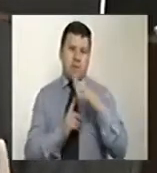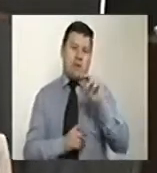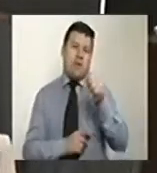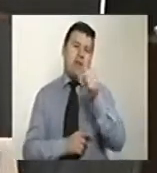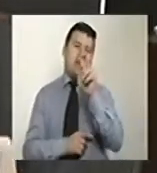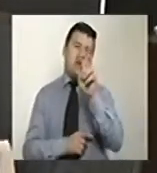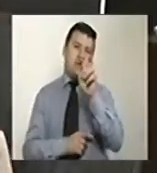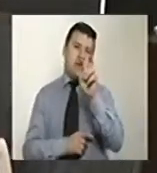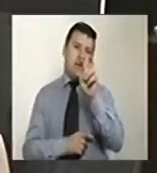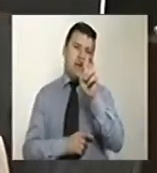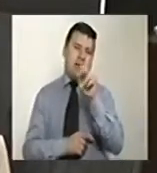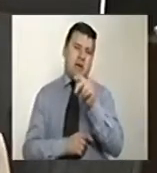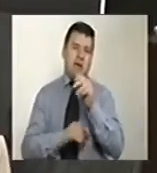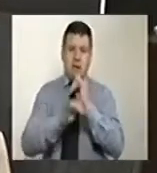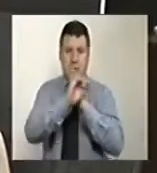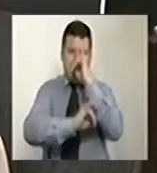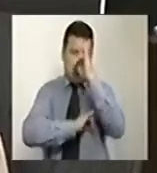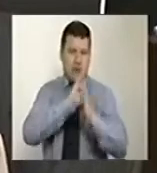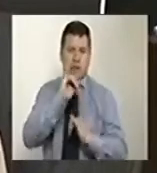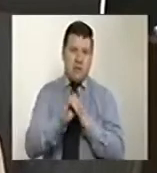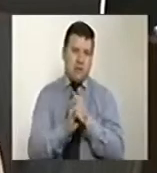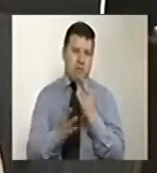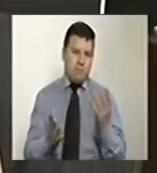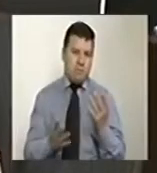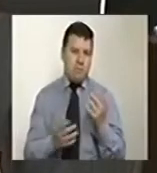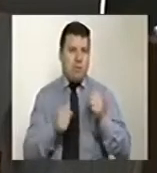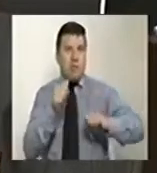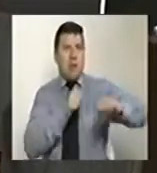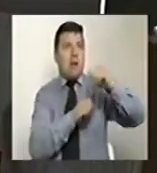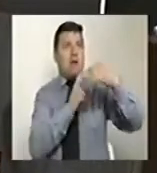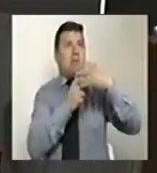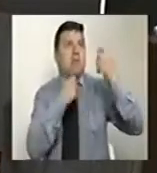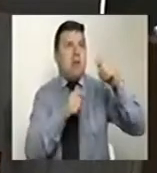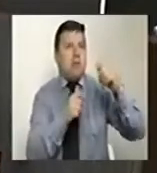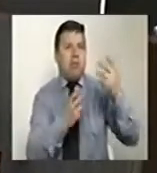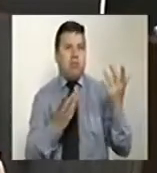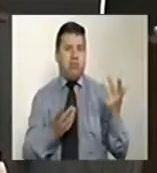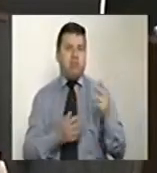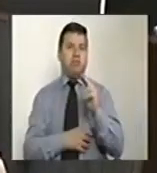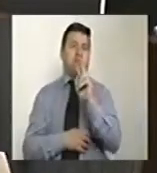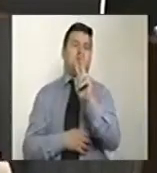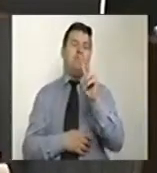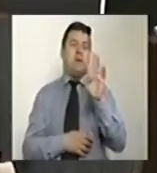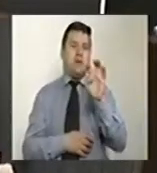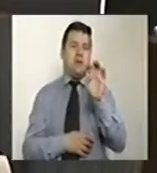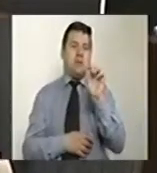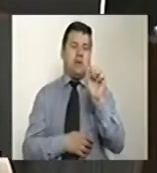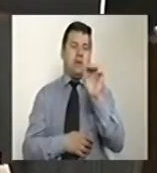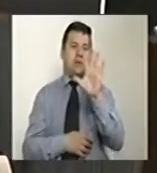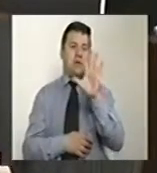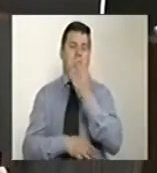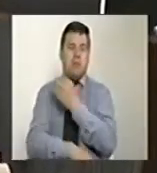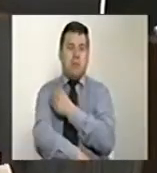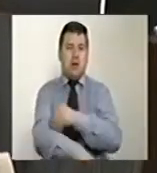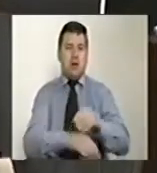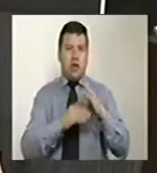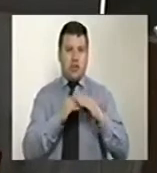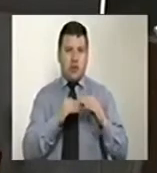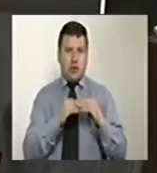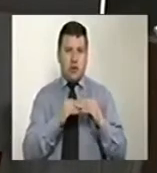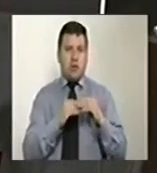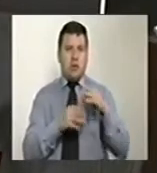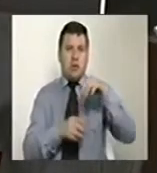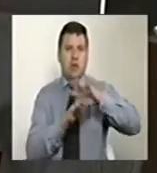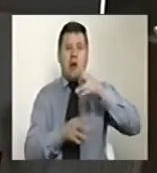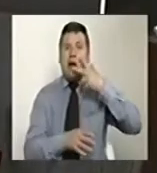mercados internacionales y exportaciones que ya habían llegado a 29.5 millones de dólares en